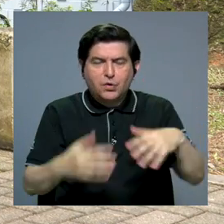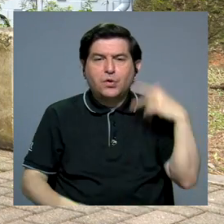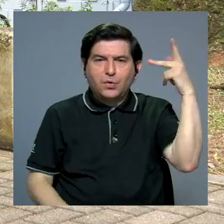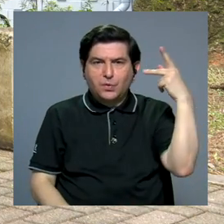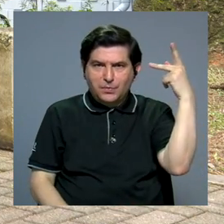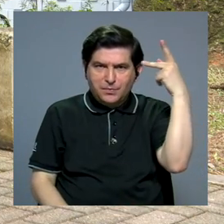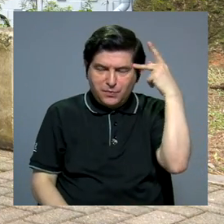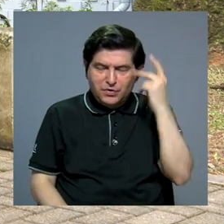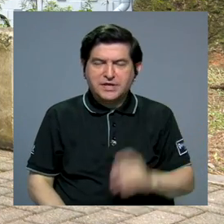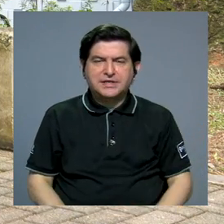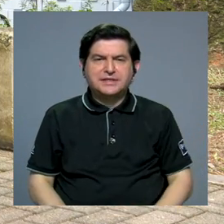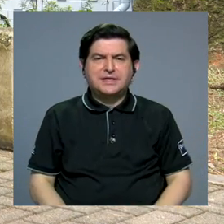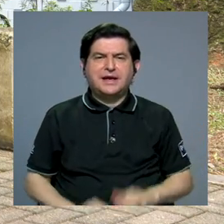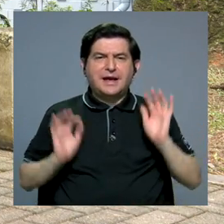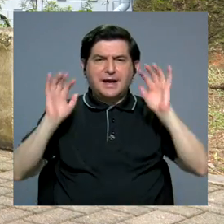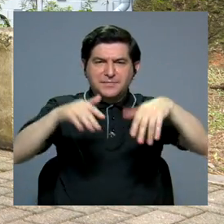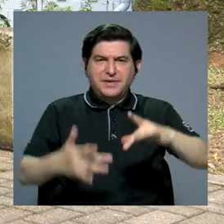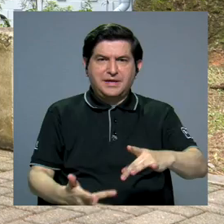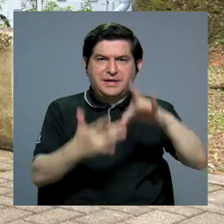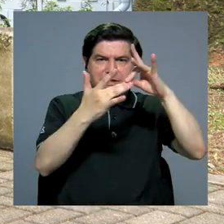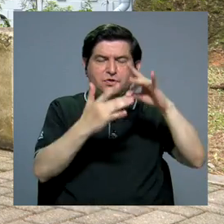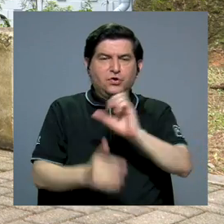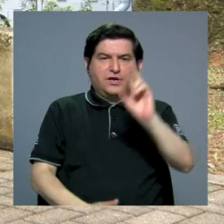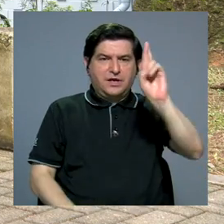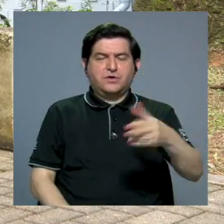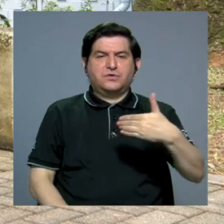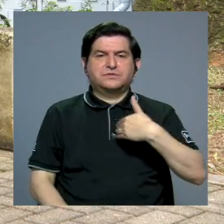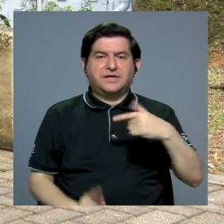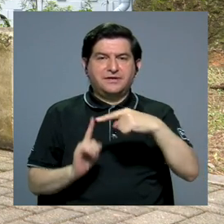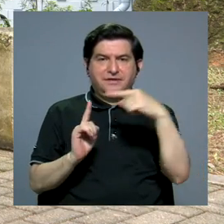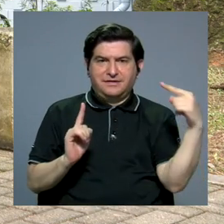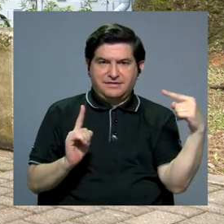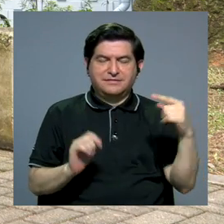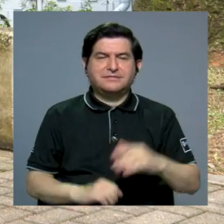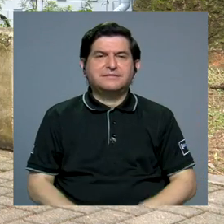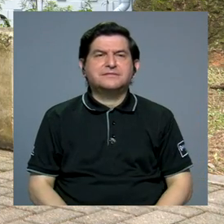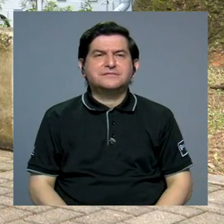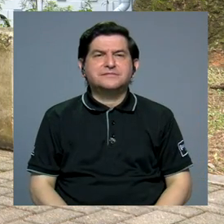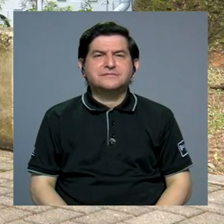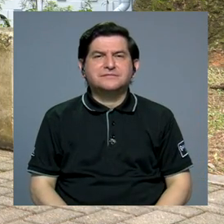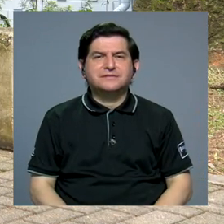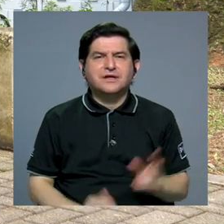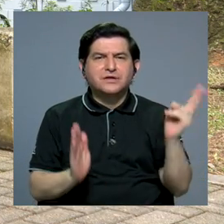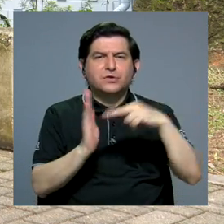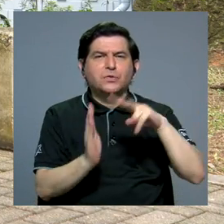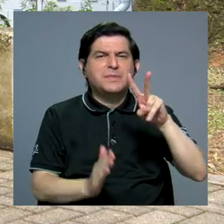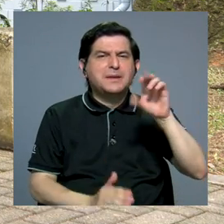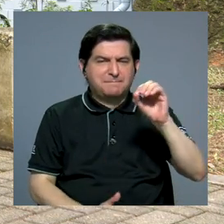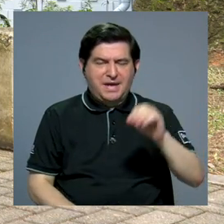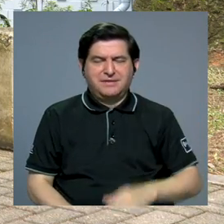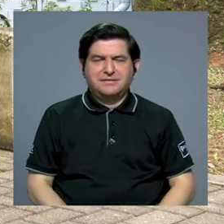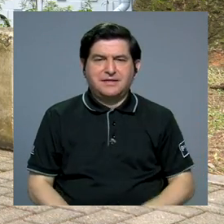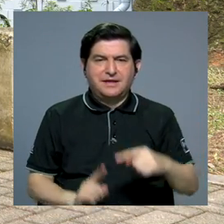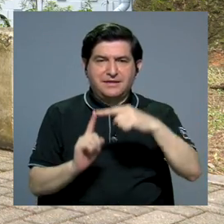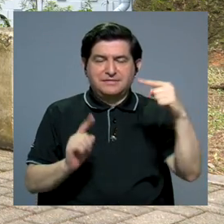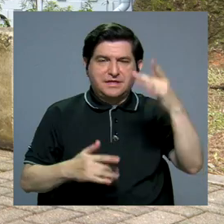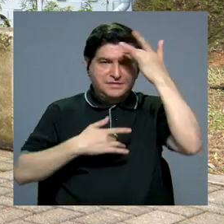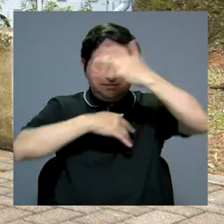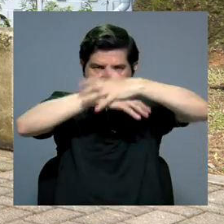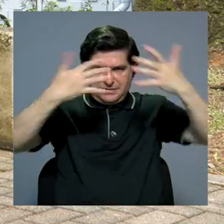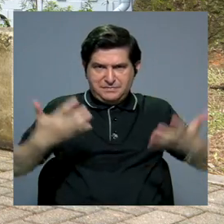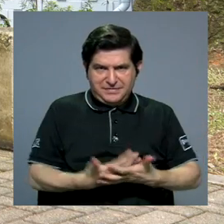política migratoria particular adoptada por Costa Rica a partir de el 2020, a partir de la pandemia,